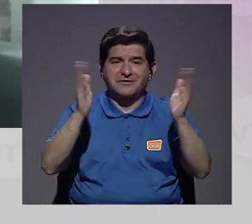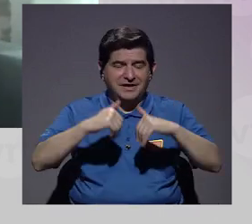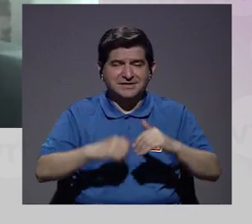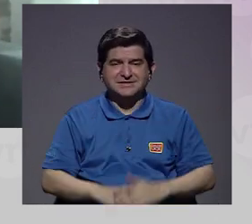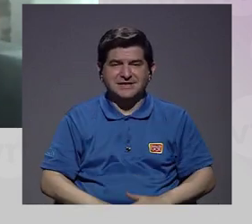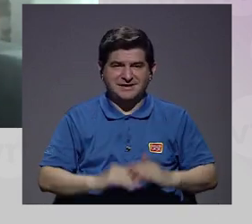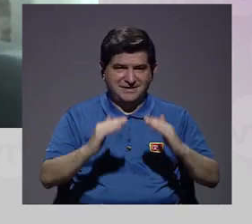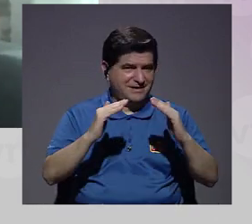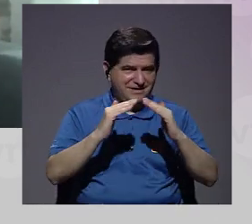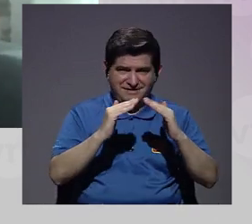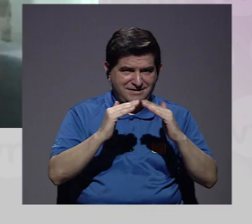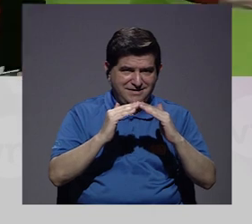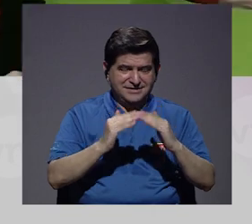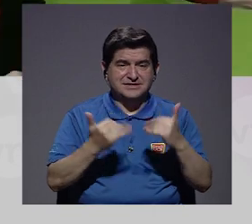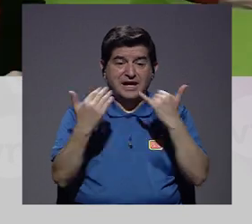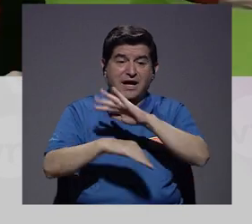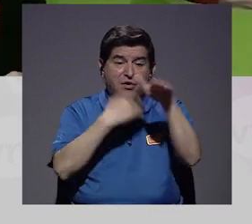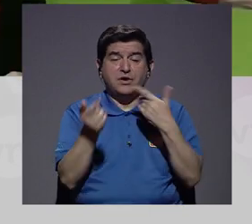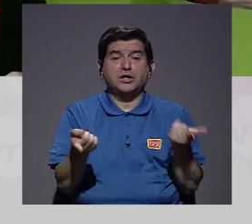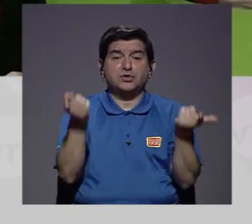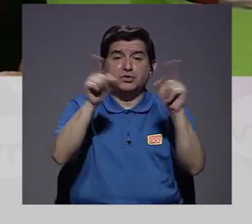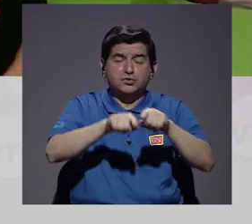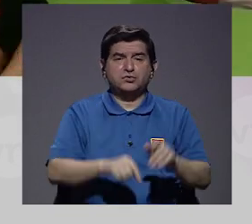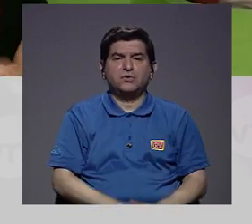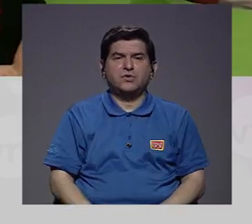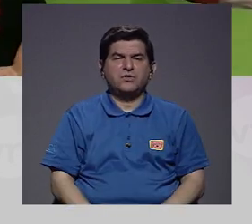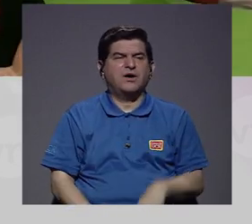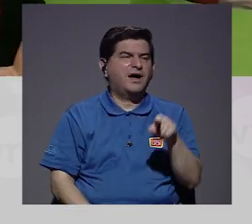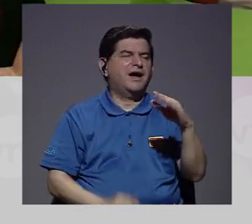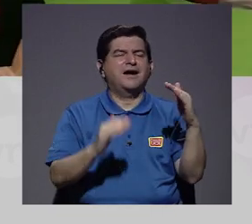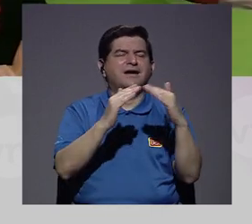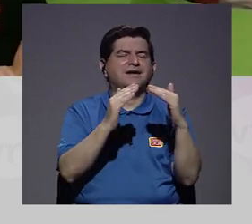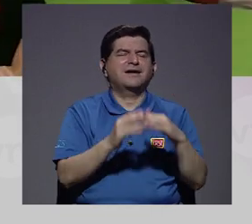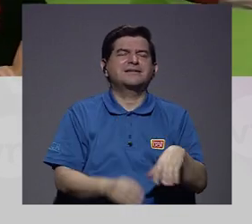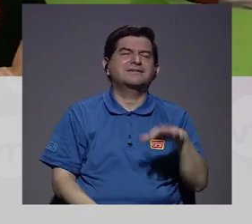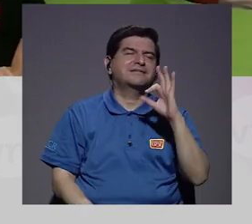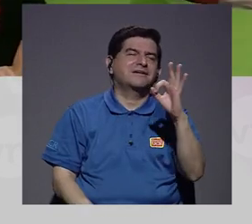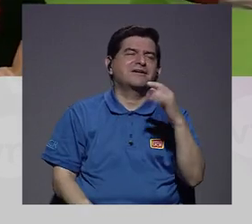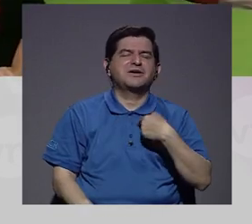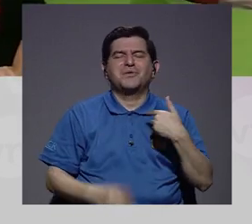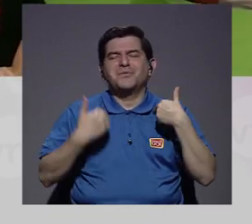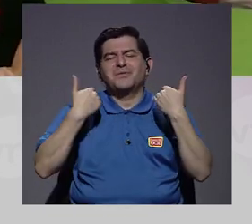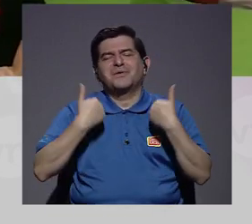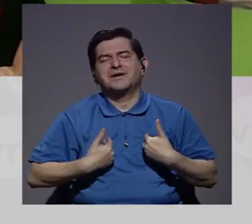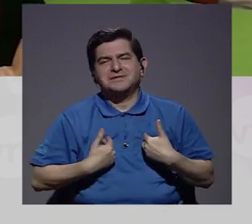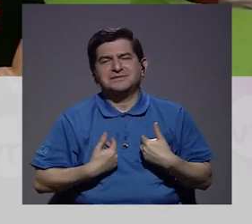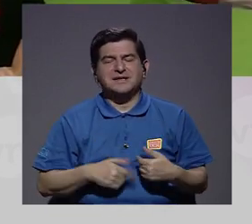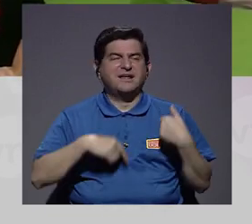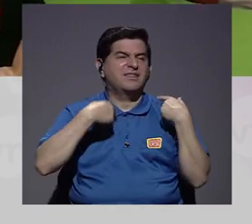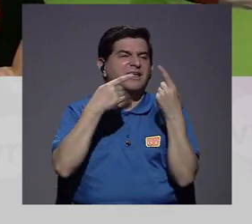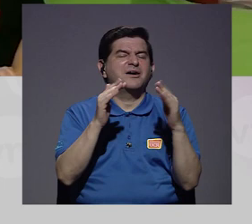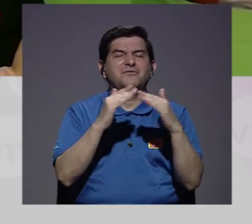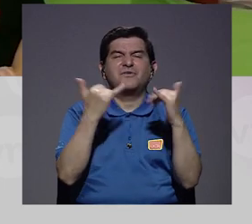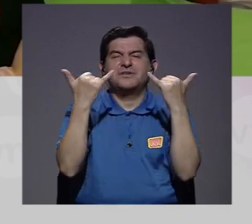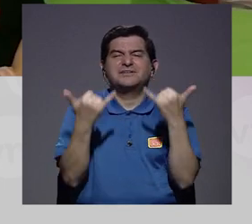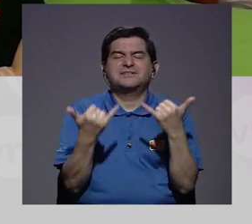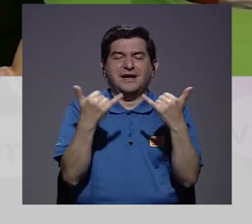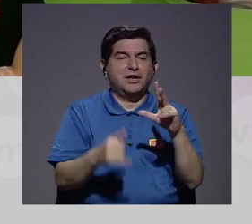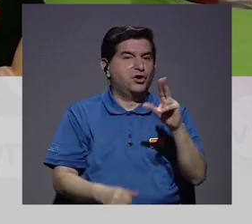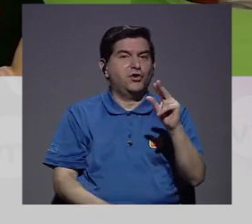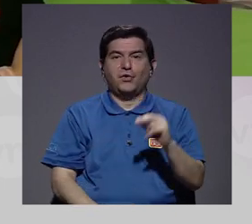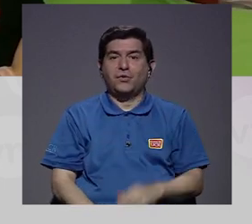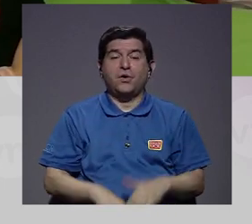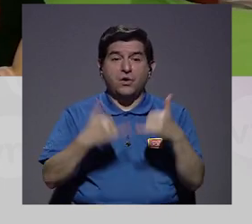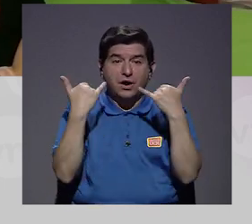diferencie. En la casa, ahora ocurre todo. Ya uno no dice, ay, voy para la casa, qué dicha. Era uno cuando estaba muy cansado, venía la presa, voy para la casa, ya